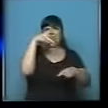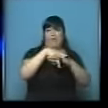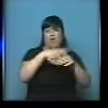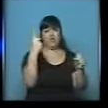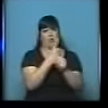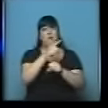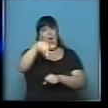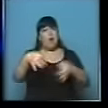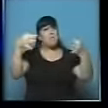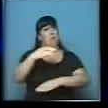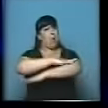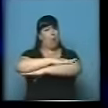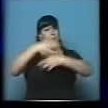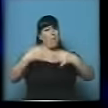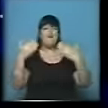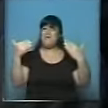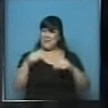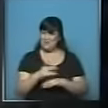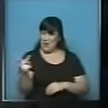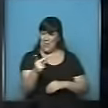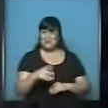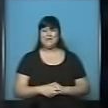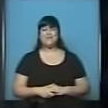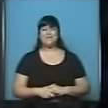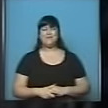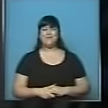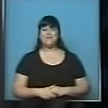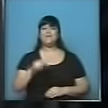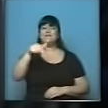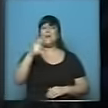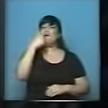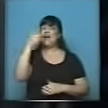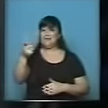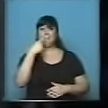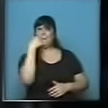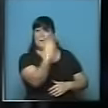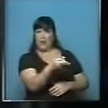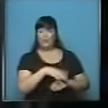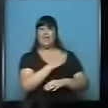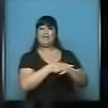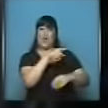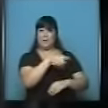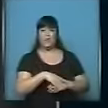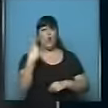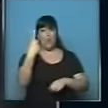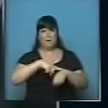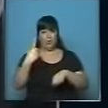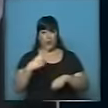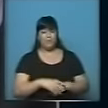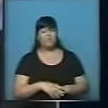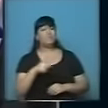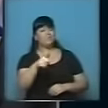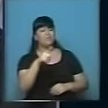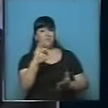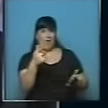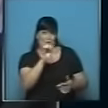bien hasta ahora se están portando bárbaros, así que los felicito. Bueno, Mauricio Macri, su pregunta, Daniel Scioli. Un minuto. Daniel, vos